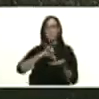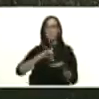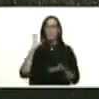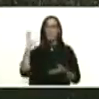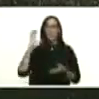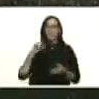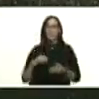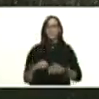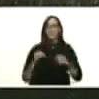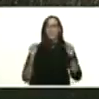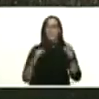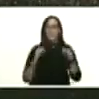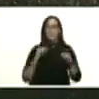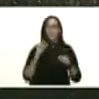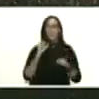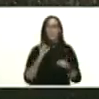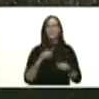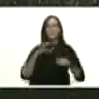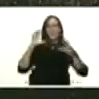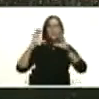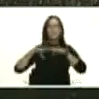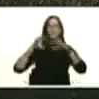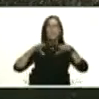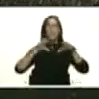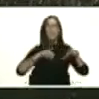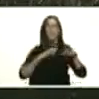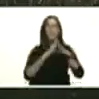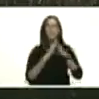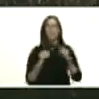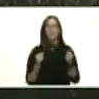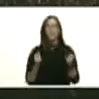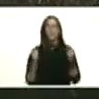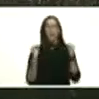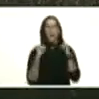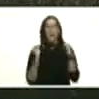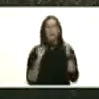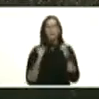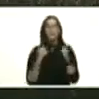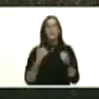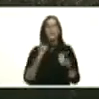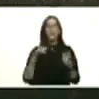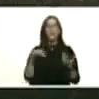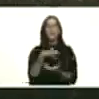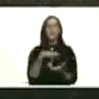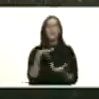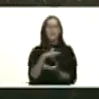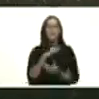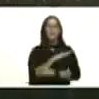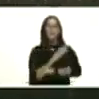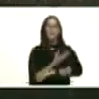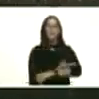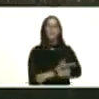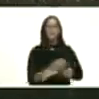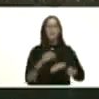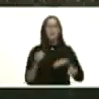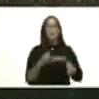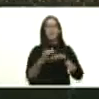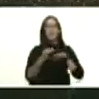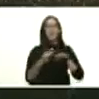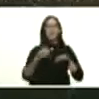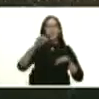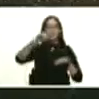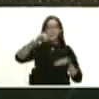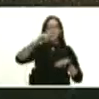en estos momentos acá está lloviendo como está lloviendo en todos los Andes hay afectaciones fuertes en el municipio de Monte Carmelo